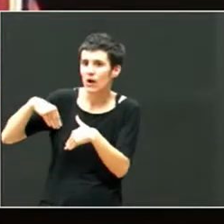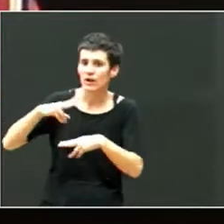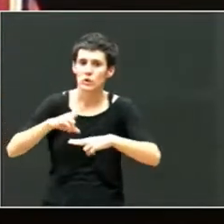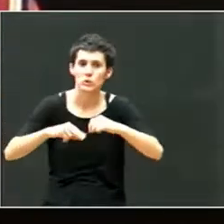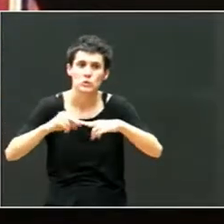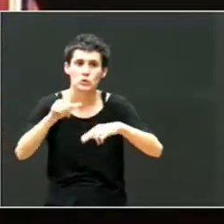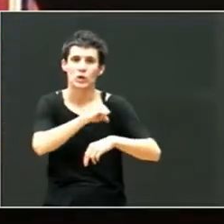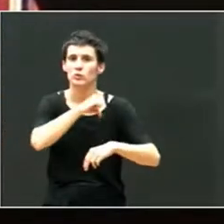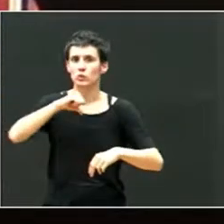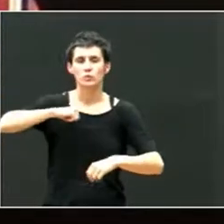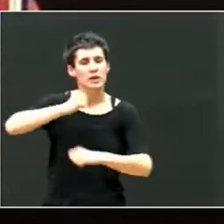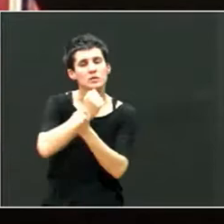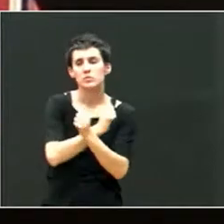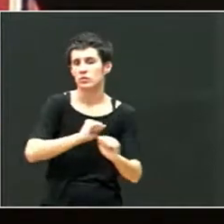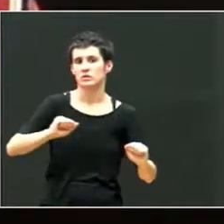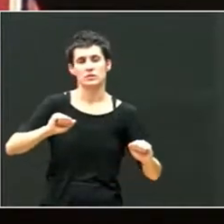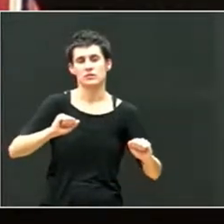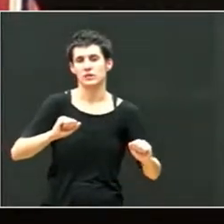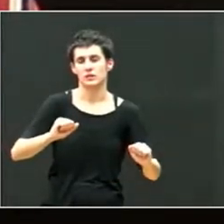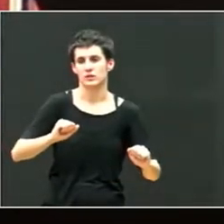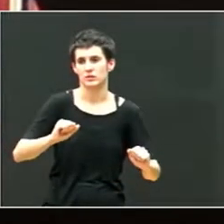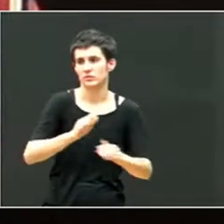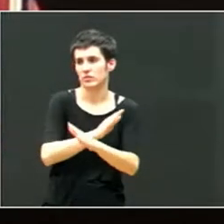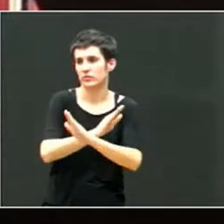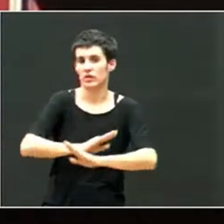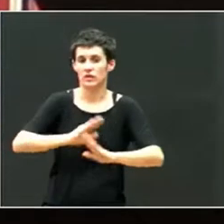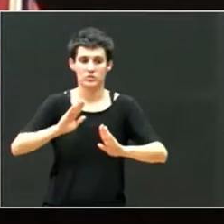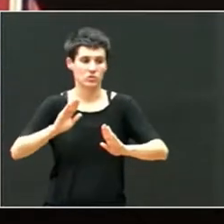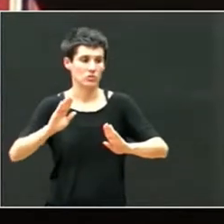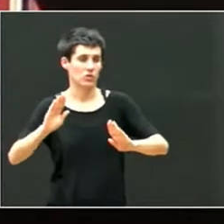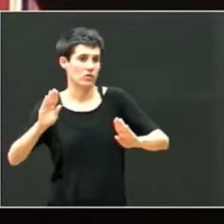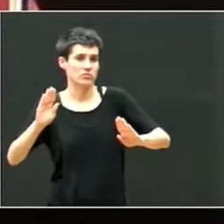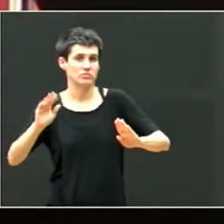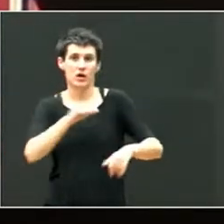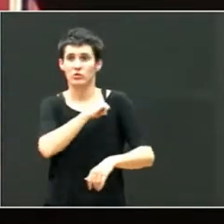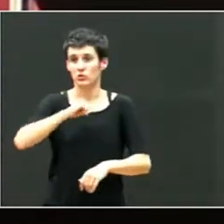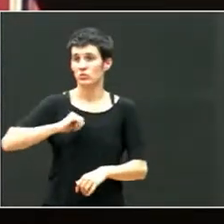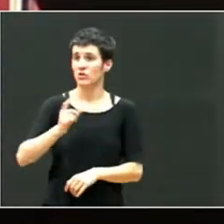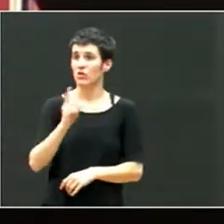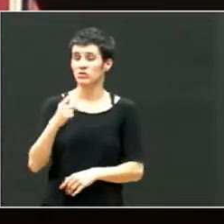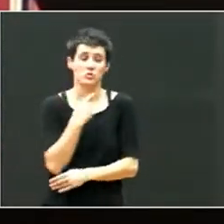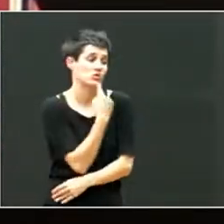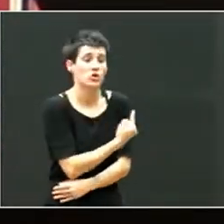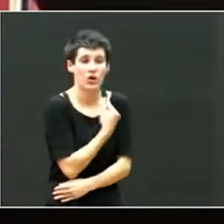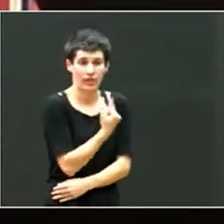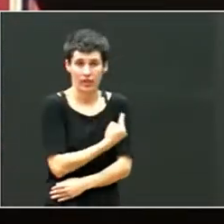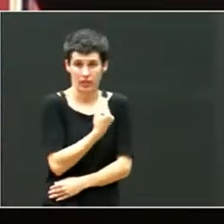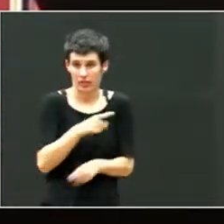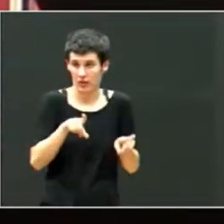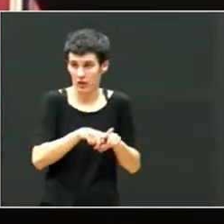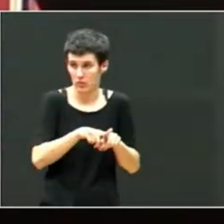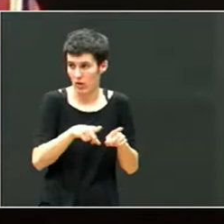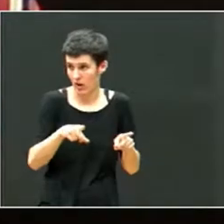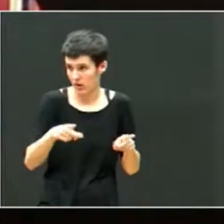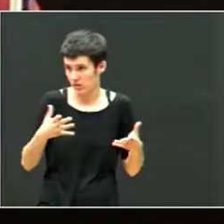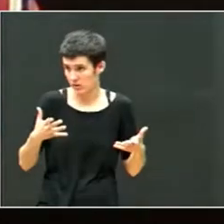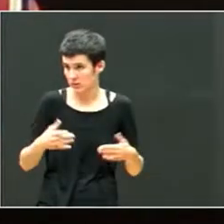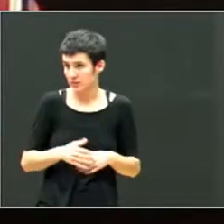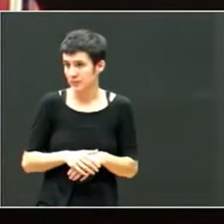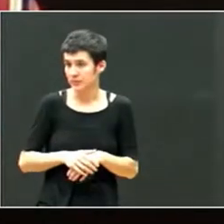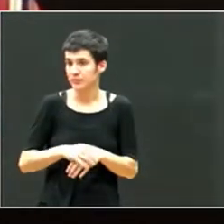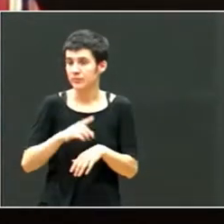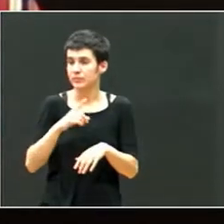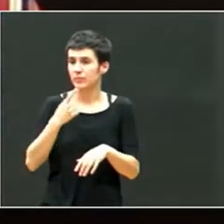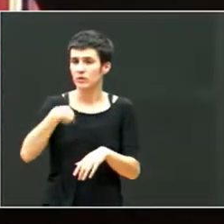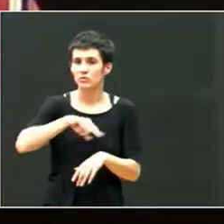autonomía. La autonomía no va a ser autonomía, va a ser actuación en soledad, que es lo que les pasa a muchos de estos niños. Habéis hablado de las agendas, pero con el tiempo que hemos